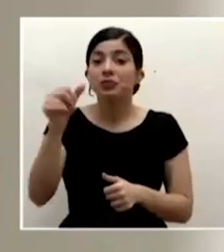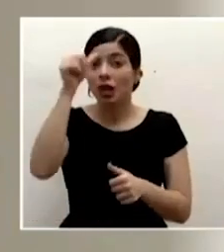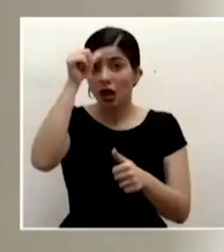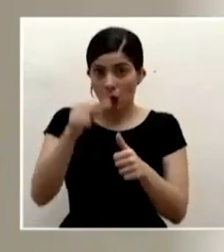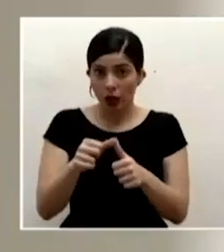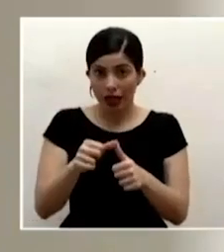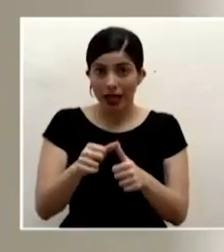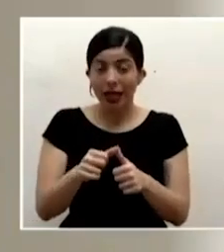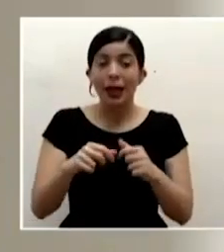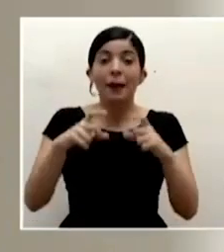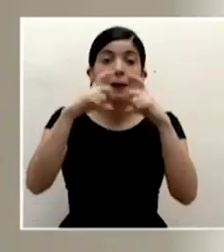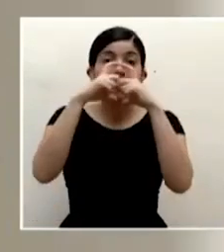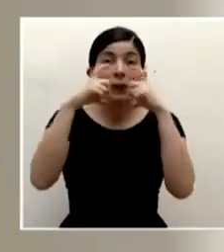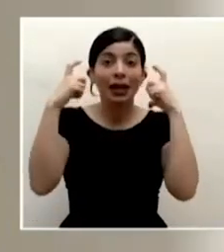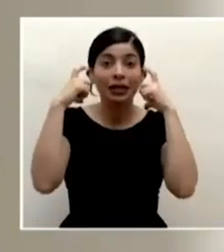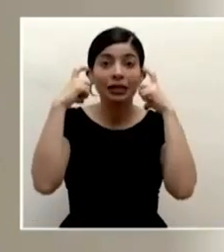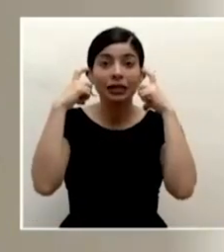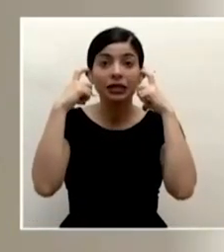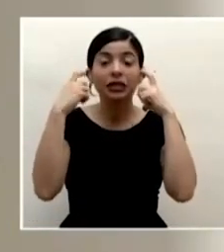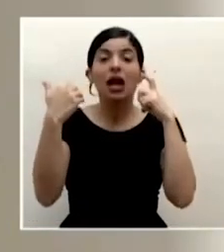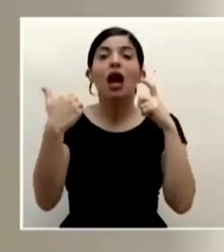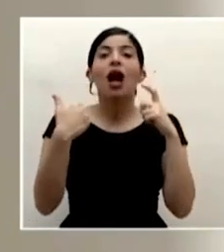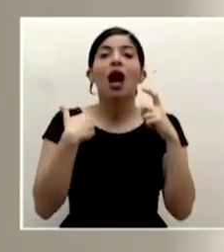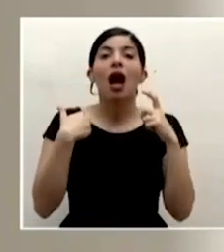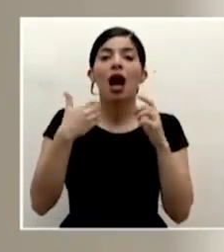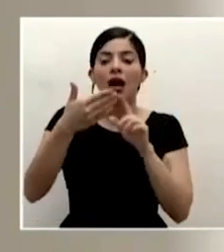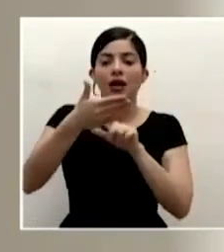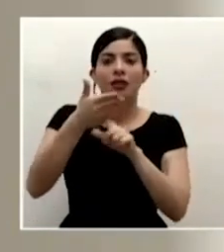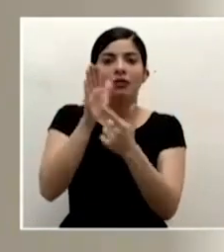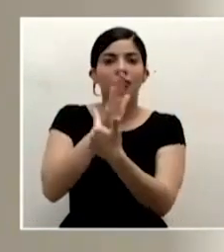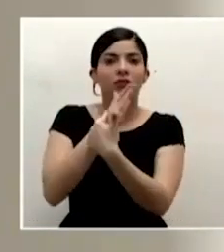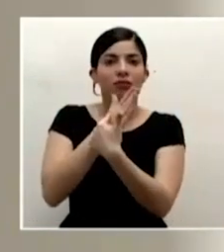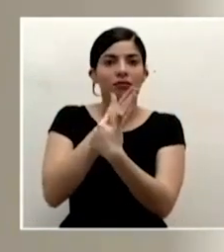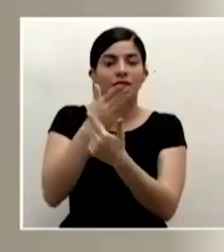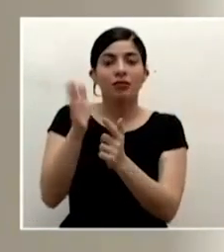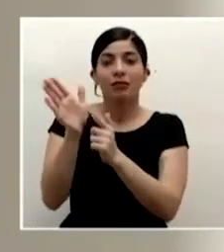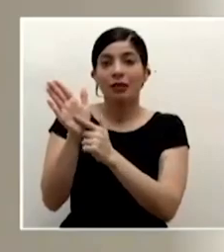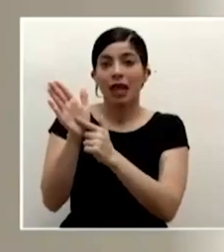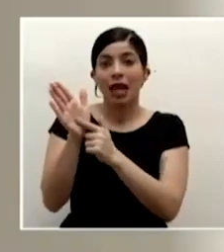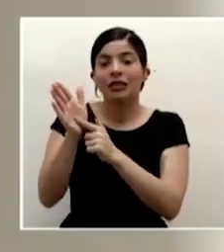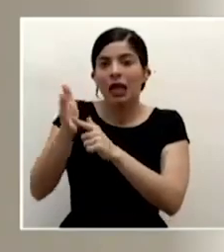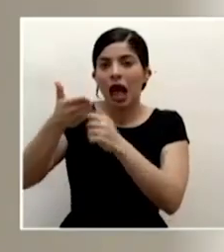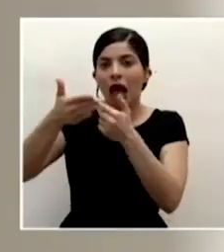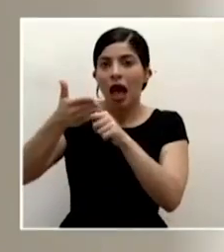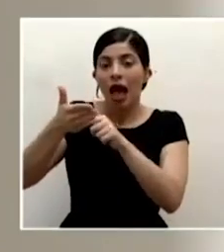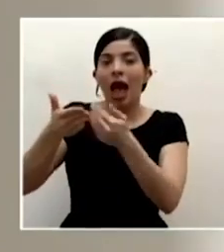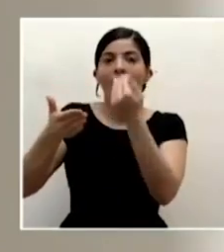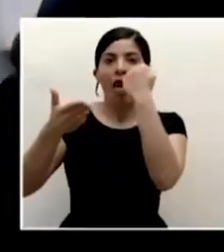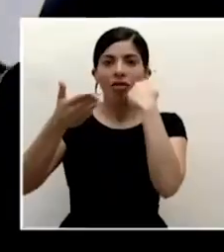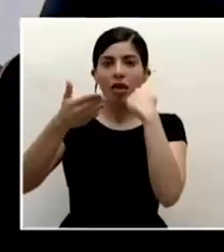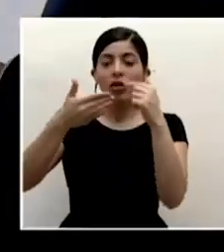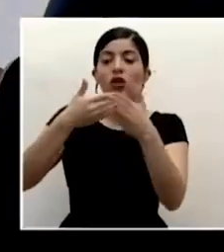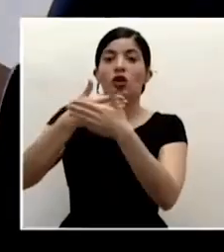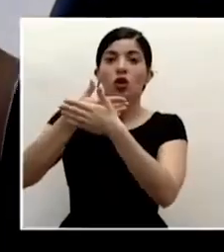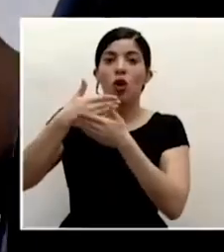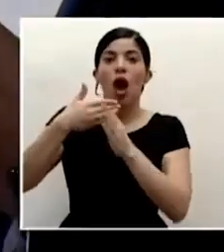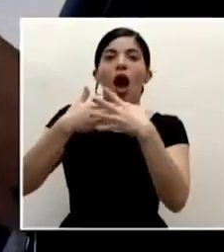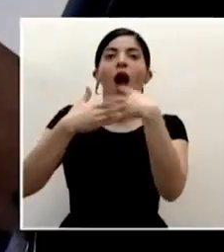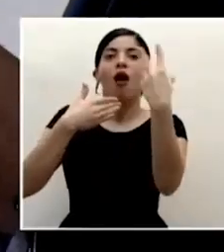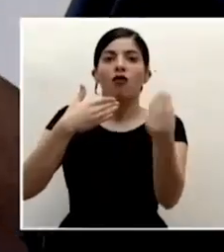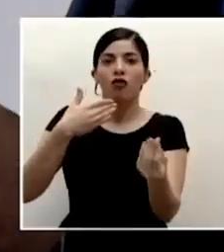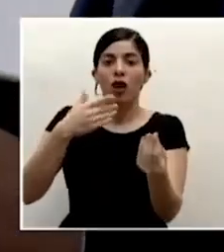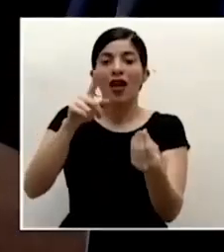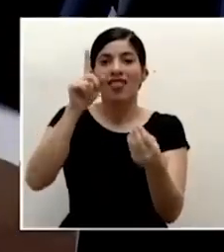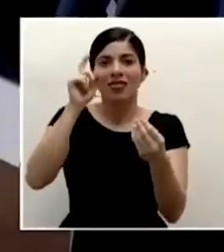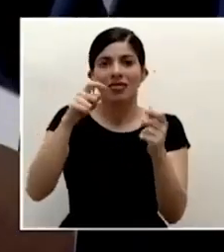las mascarillas tienen un lado justamente que es el lado que tiene que ir hacia adentro y un lado que tiene que ir hacia afuera tenemos que